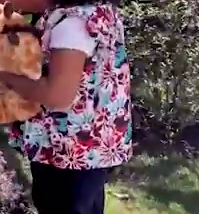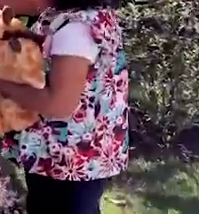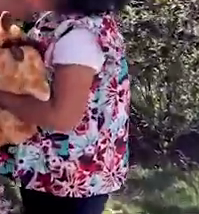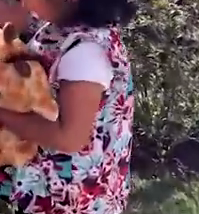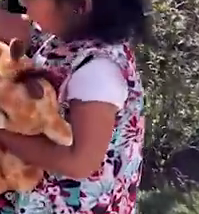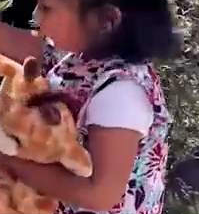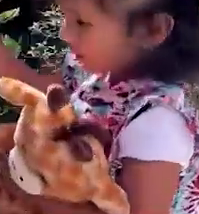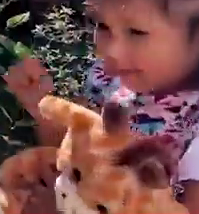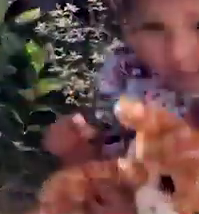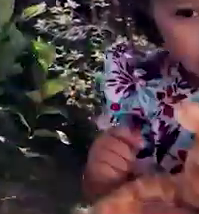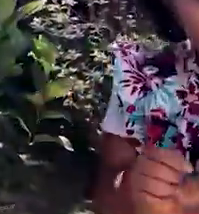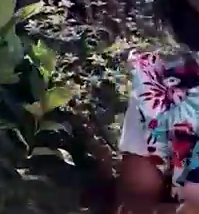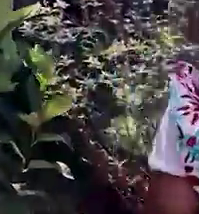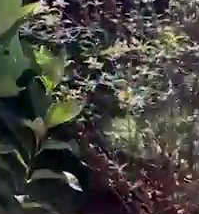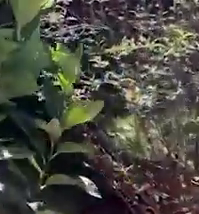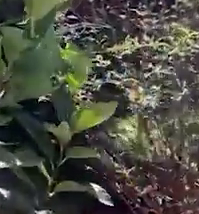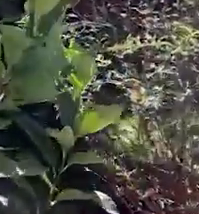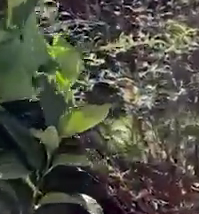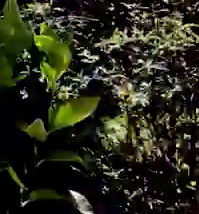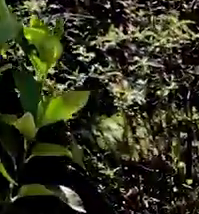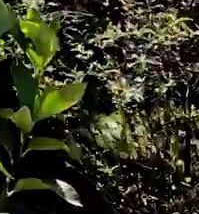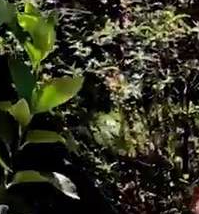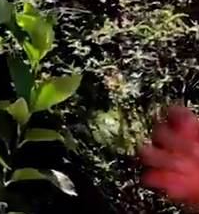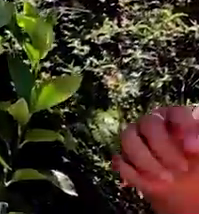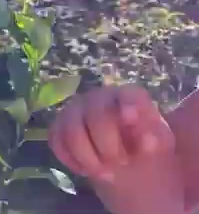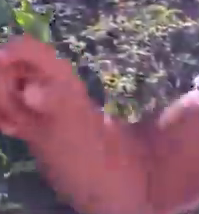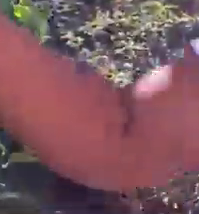Esta es el elote limón. ¿Cuál?